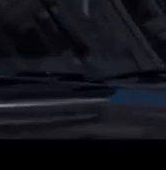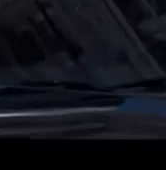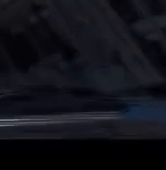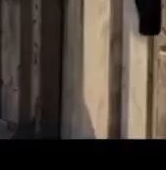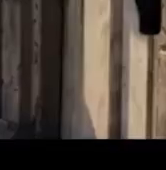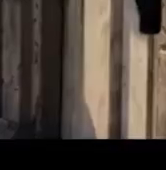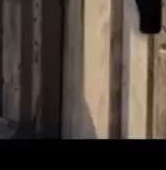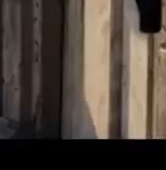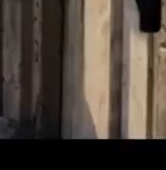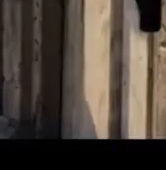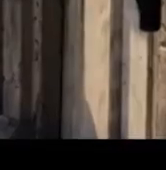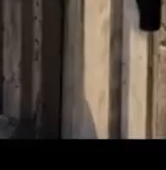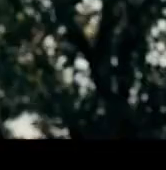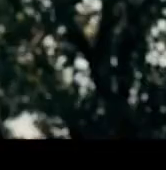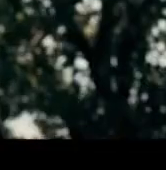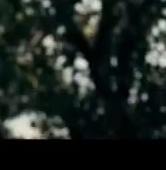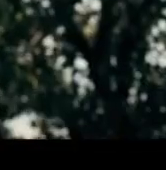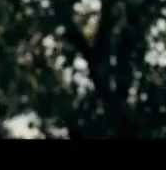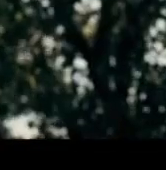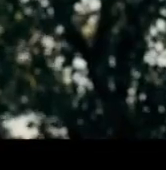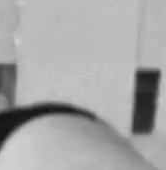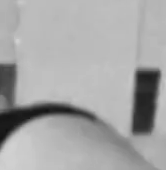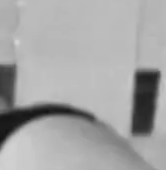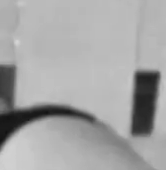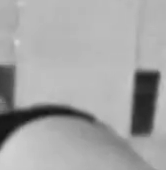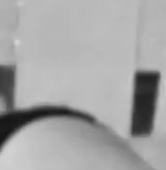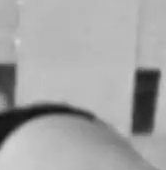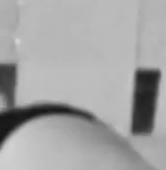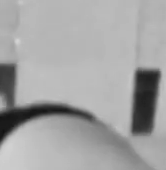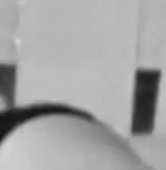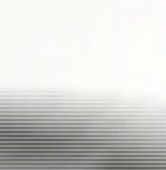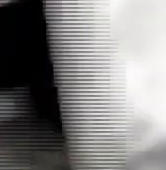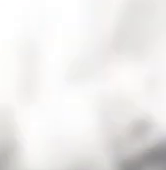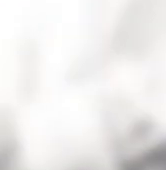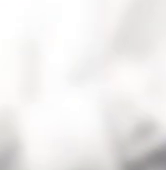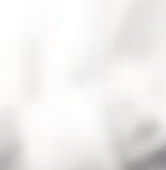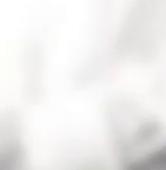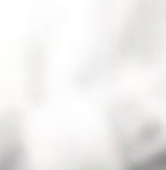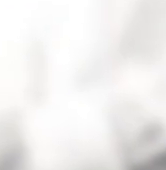generaciones. Para Noticias 22, Diana Obispo.